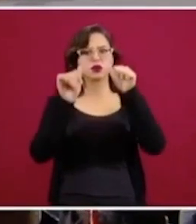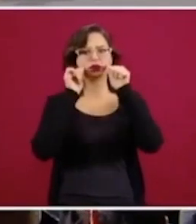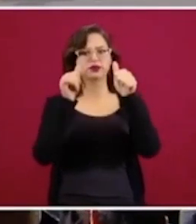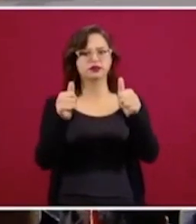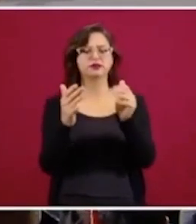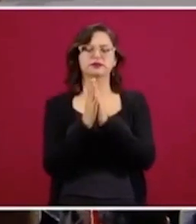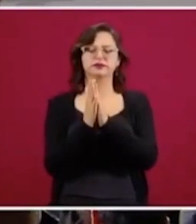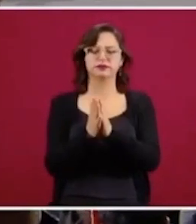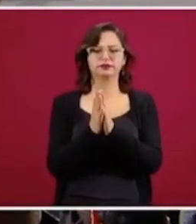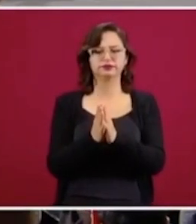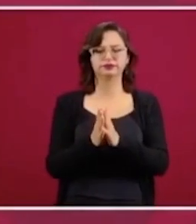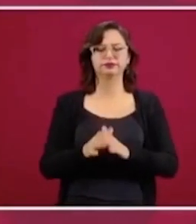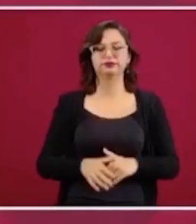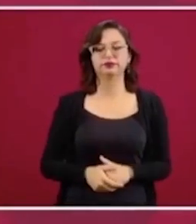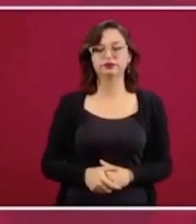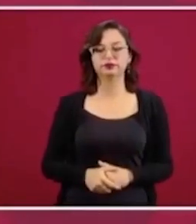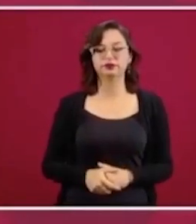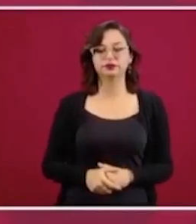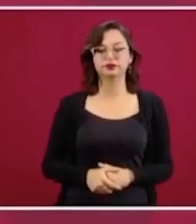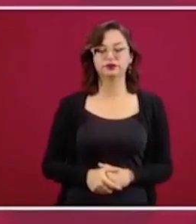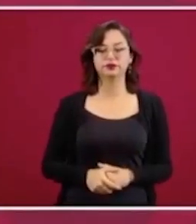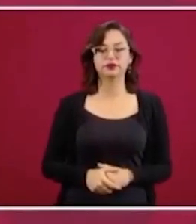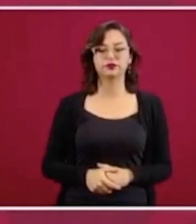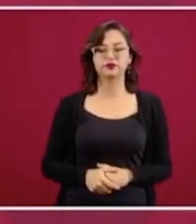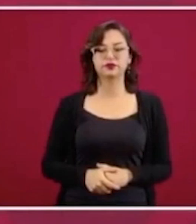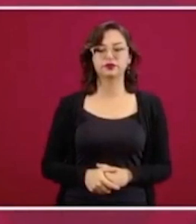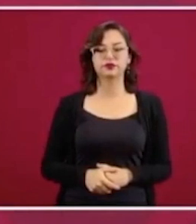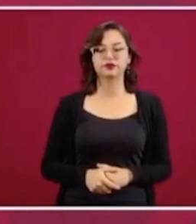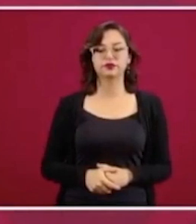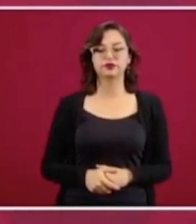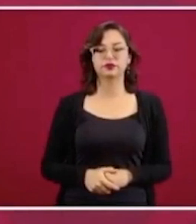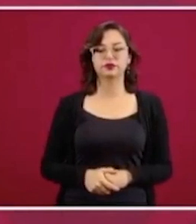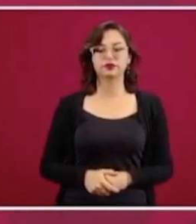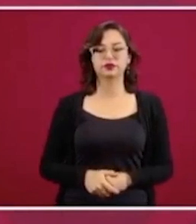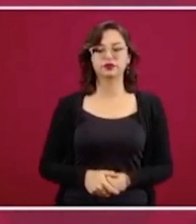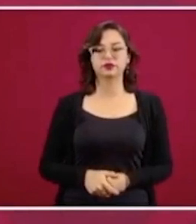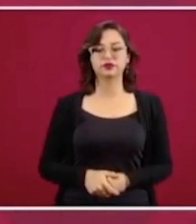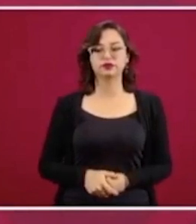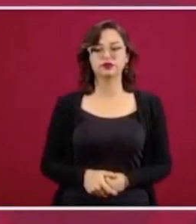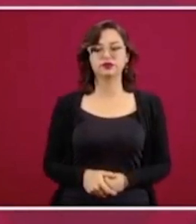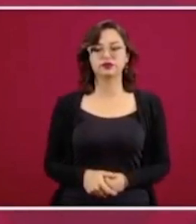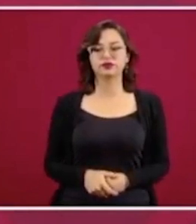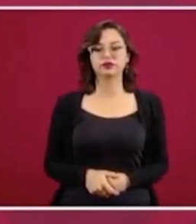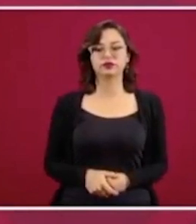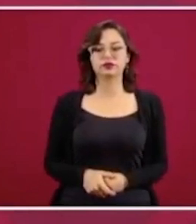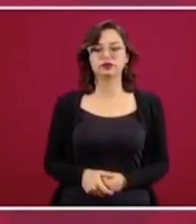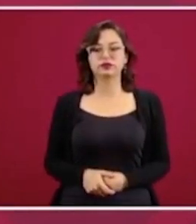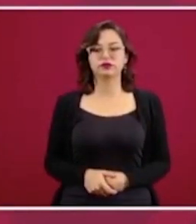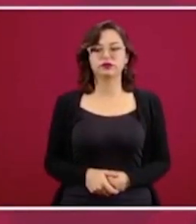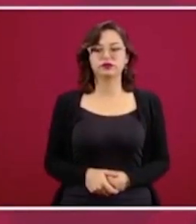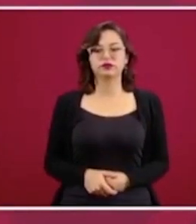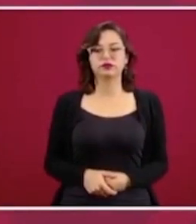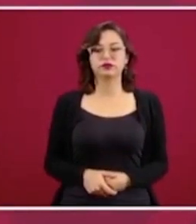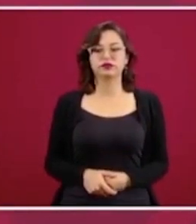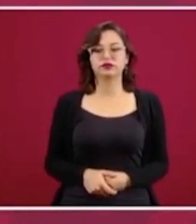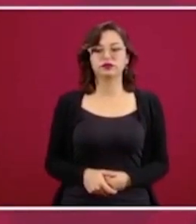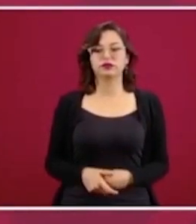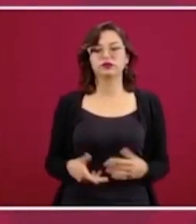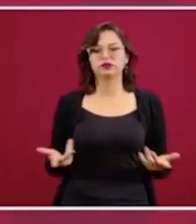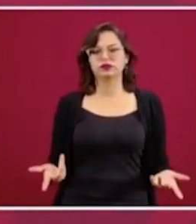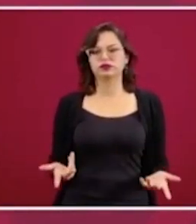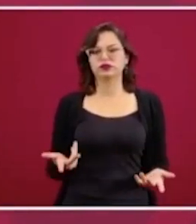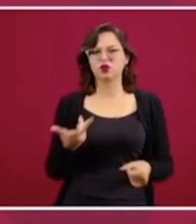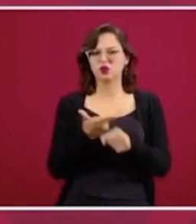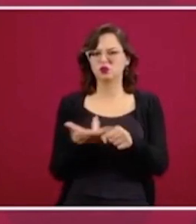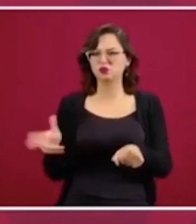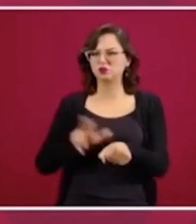Mire, no hay problema de rebase, eso lo dio a conocer un periódico ayer,